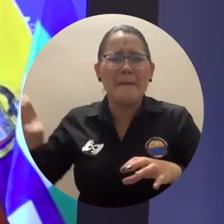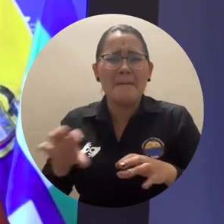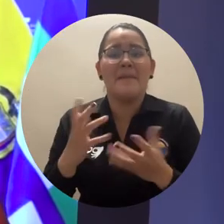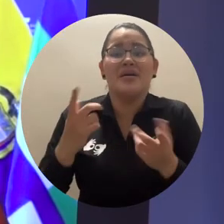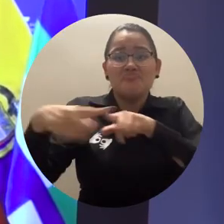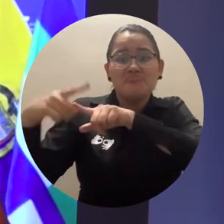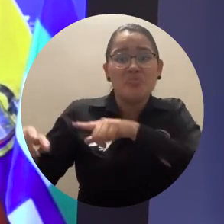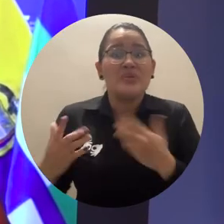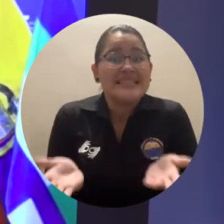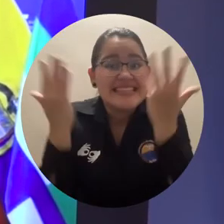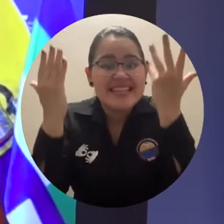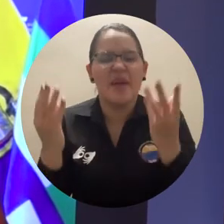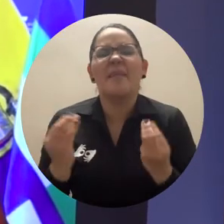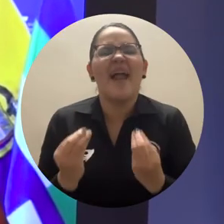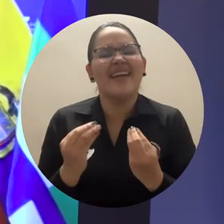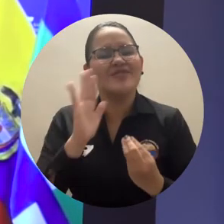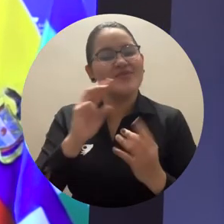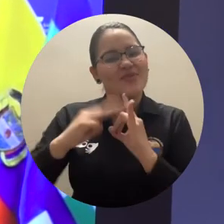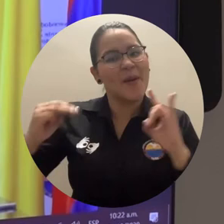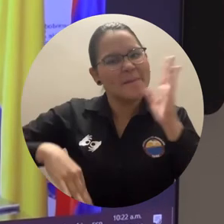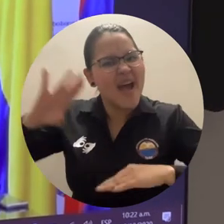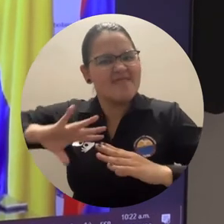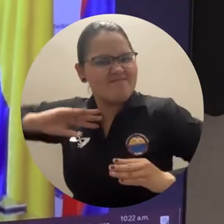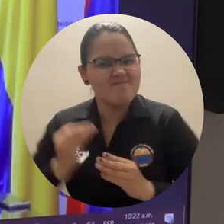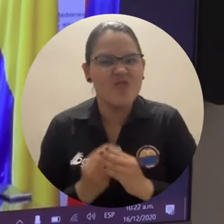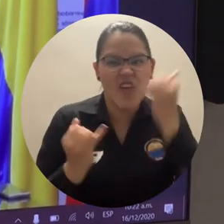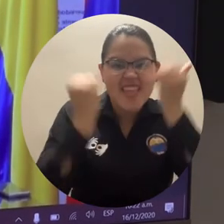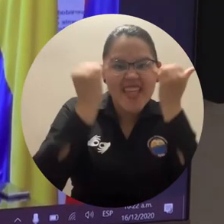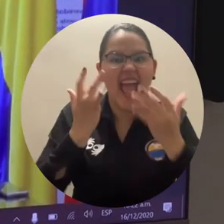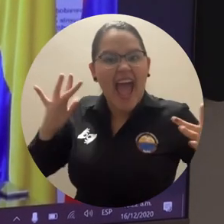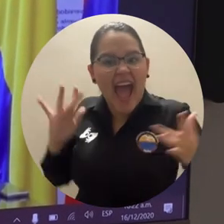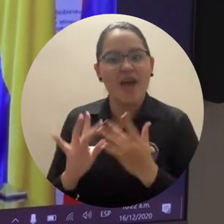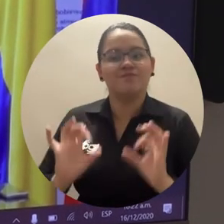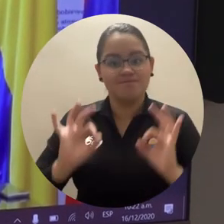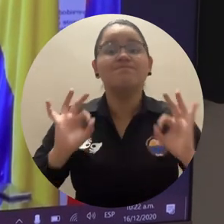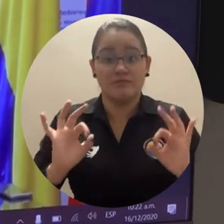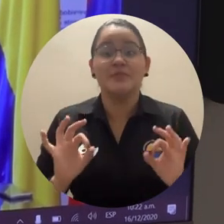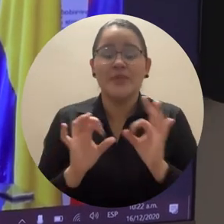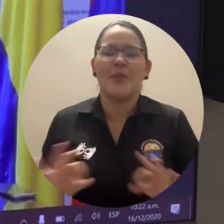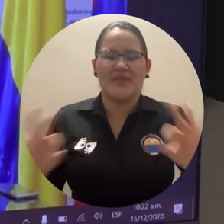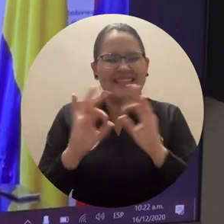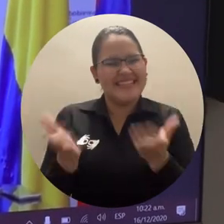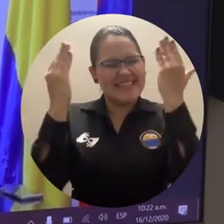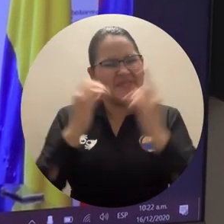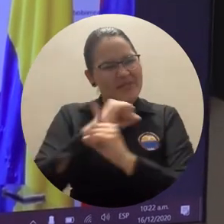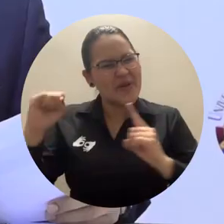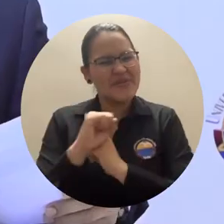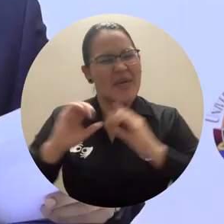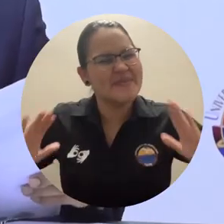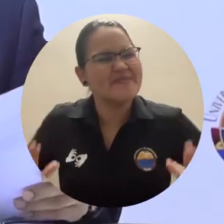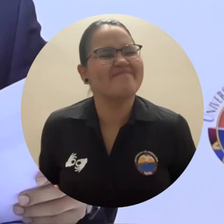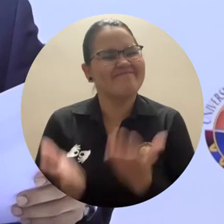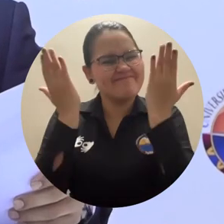premisa fundamental de una universidad más incluyente e innovadora, a través de este acuerdo, Unimagdalena Siembra Valor Social, con la formación del